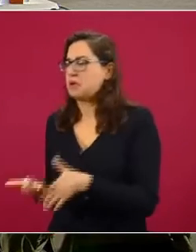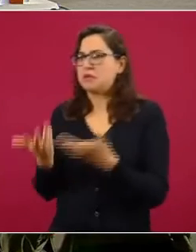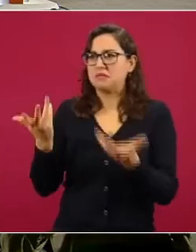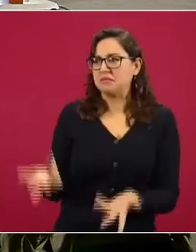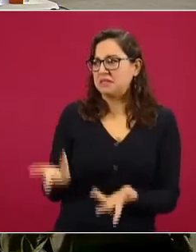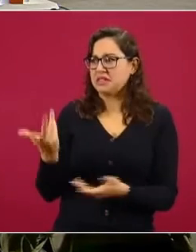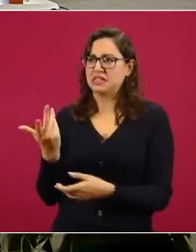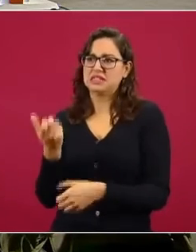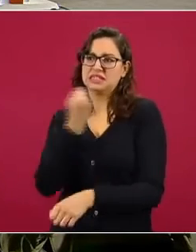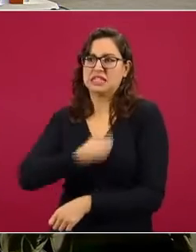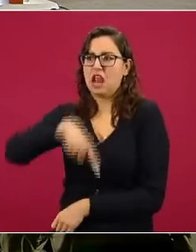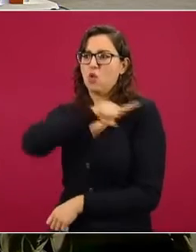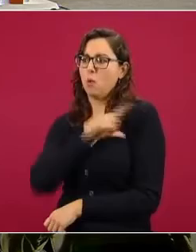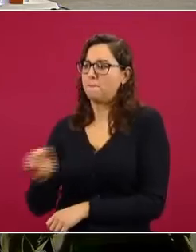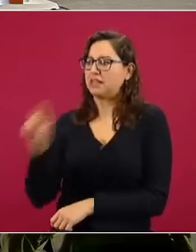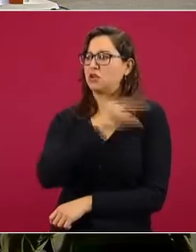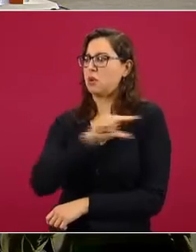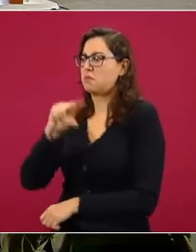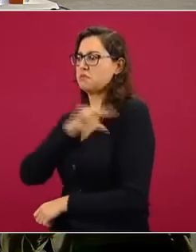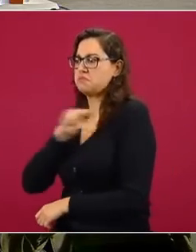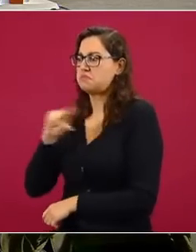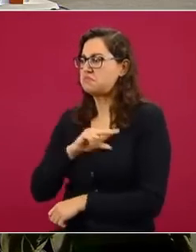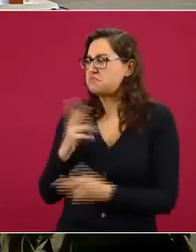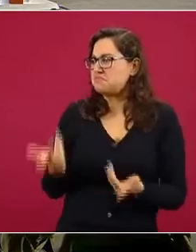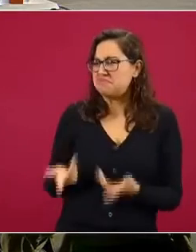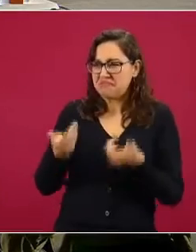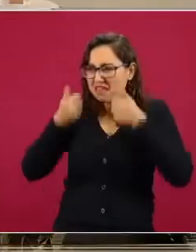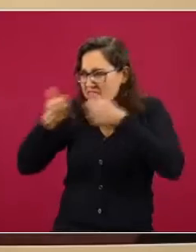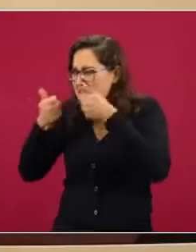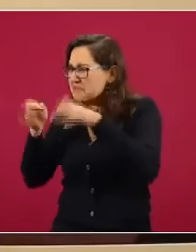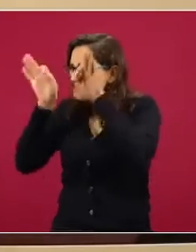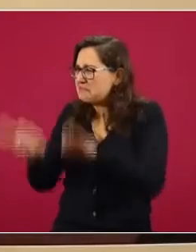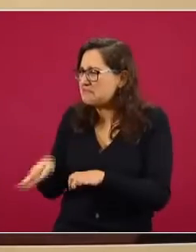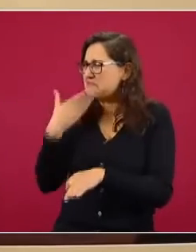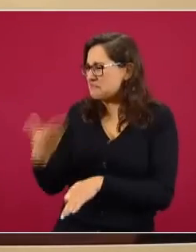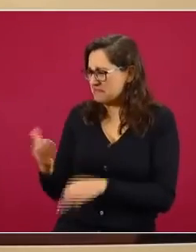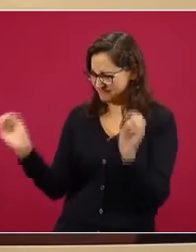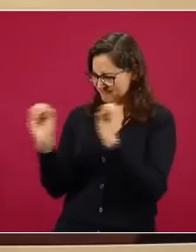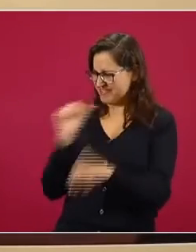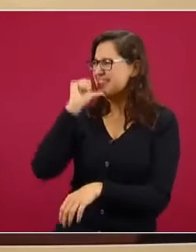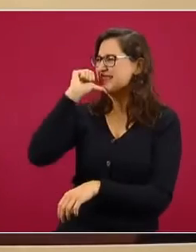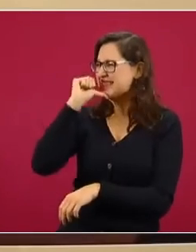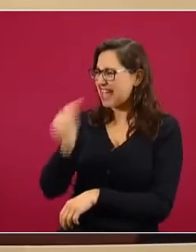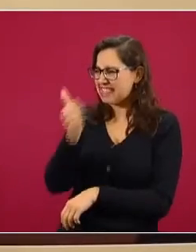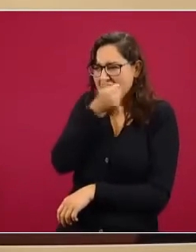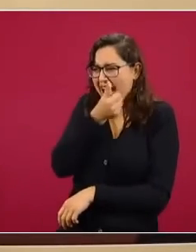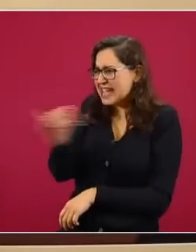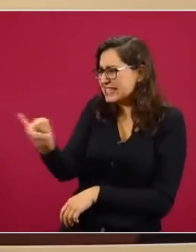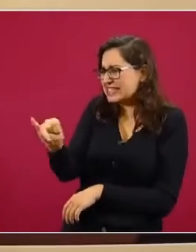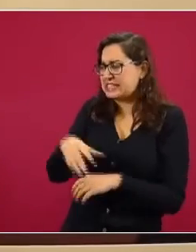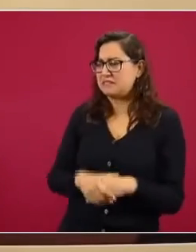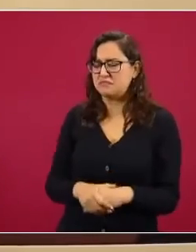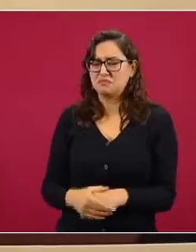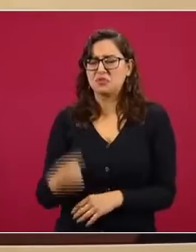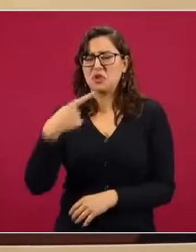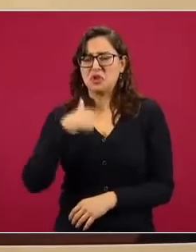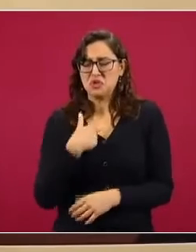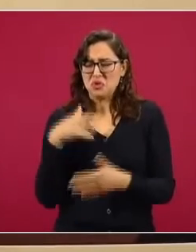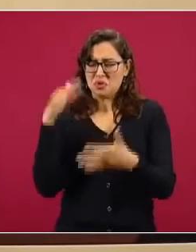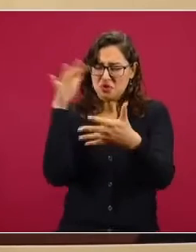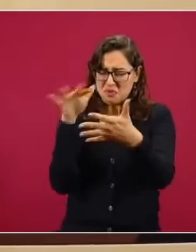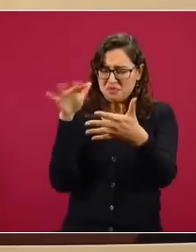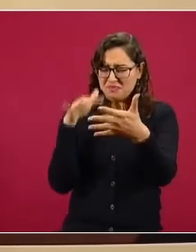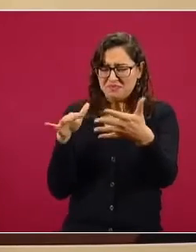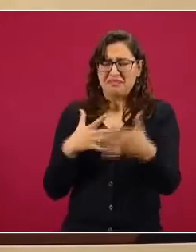médicos o dar contratos dignos a los que ya tienen no les había no le había dado importancia al asunto pero conforme